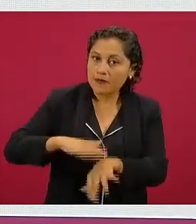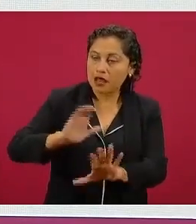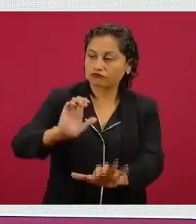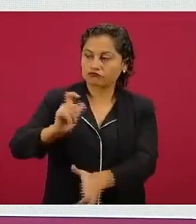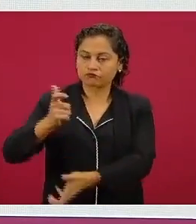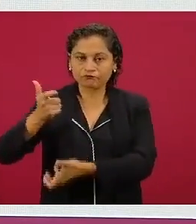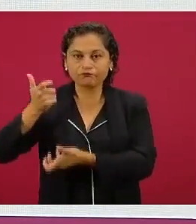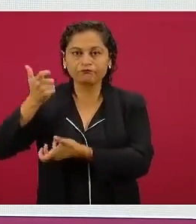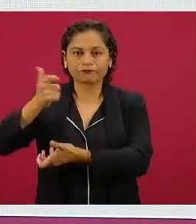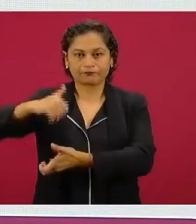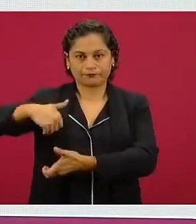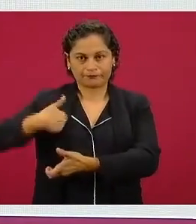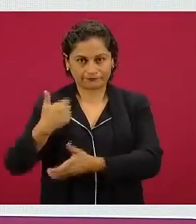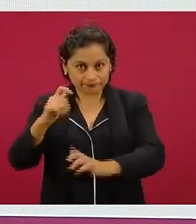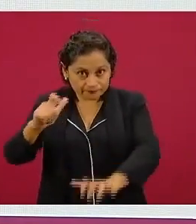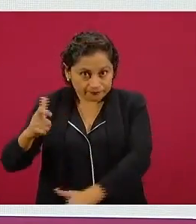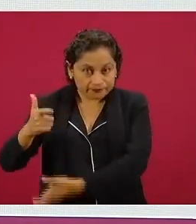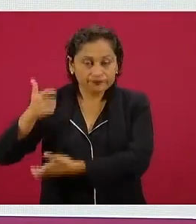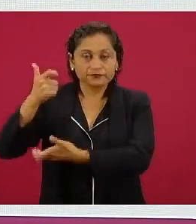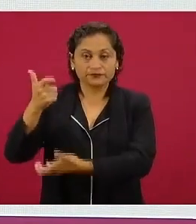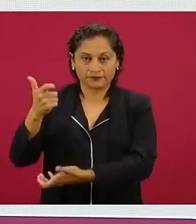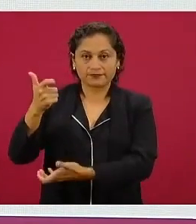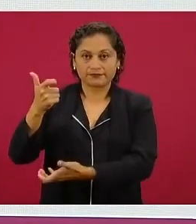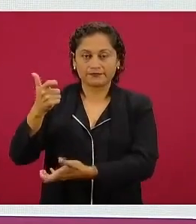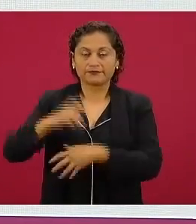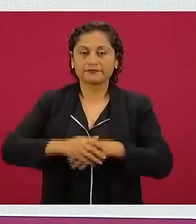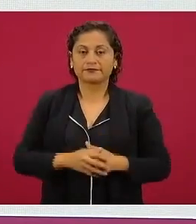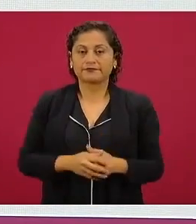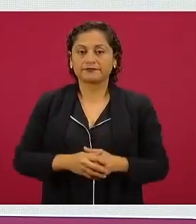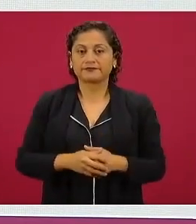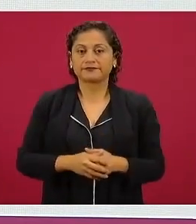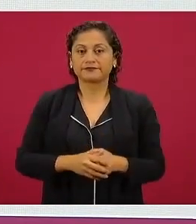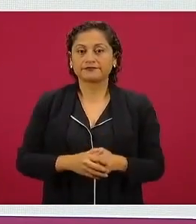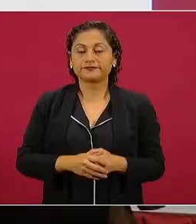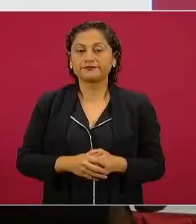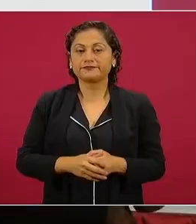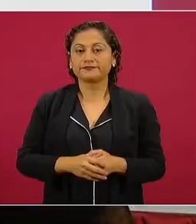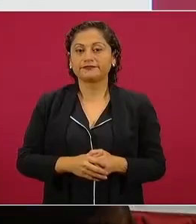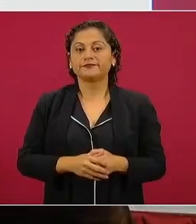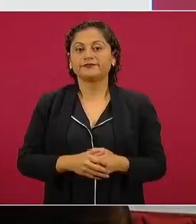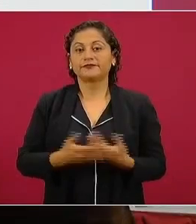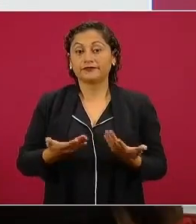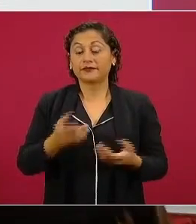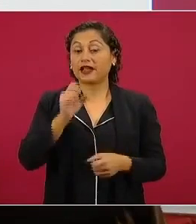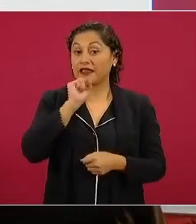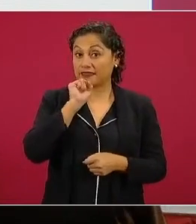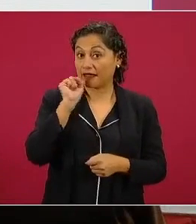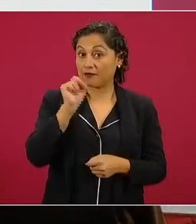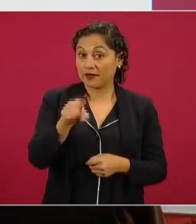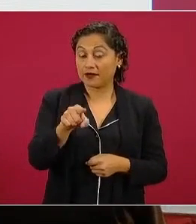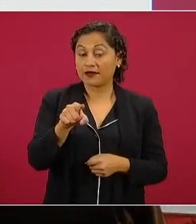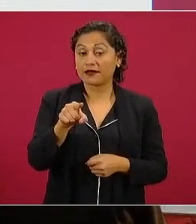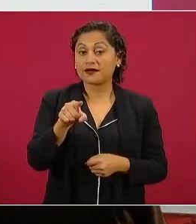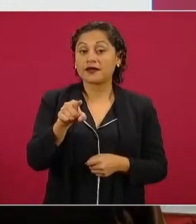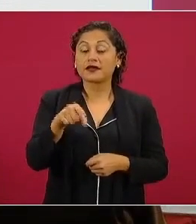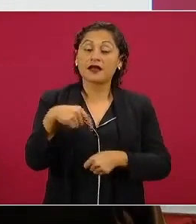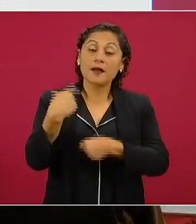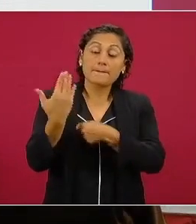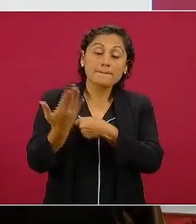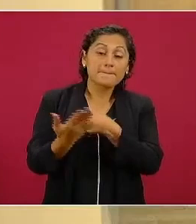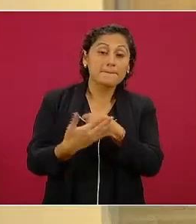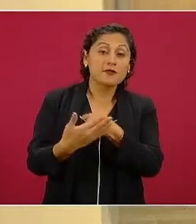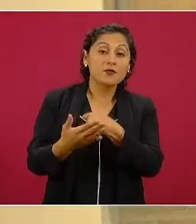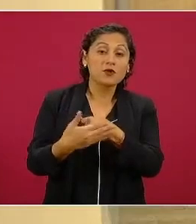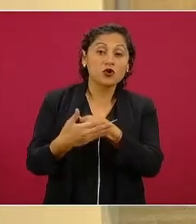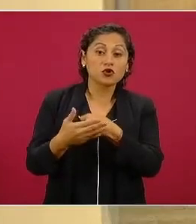y apenas íbamos a juntar lo que se